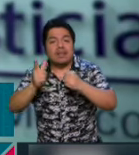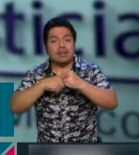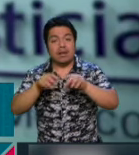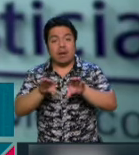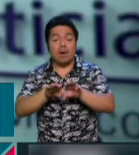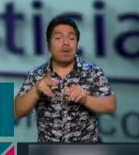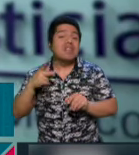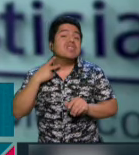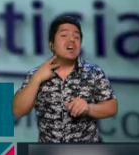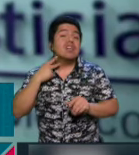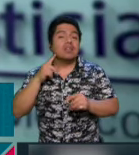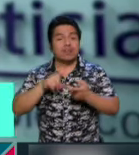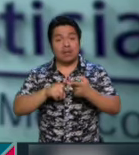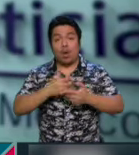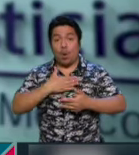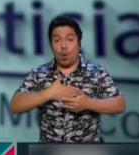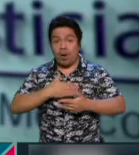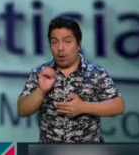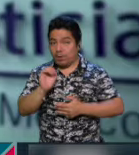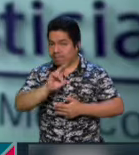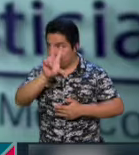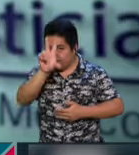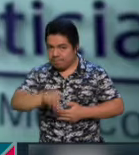políticos y no jurídicos.